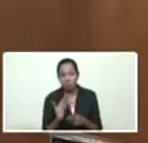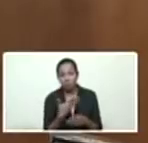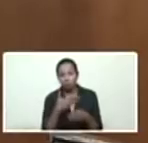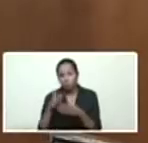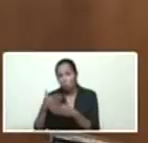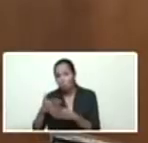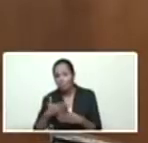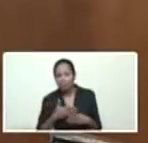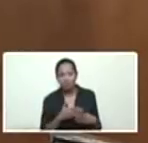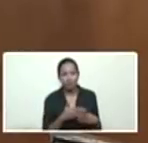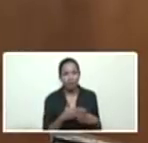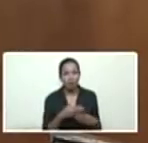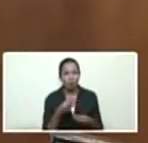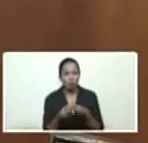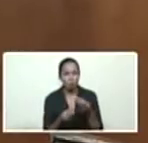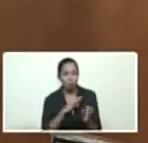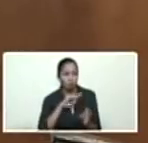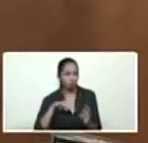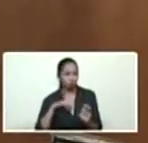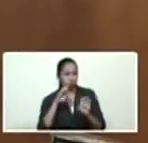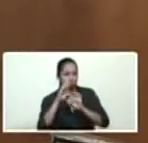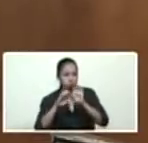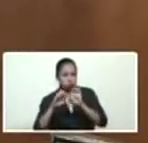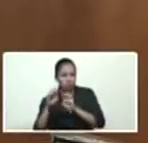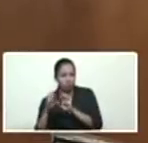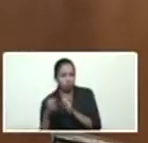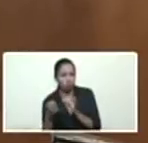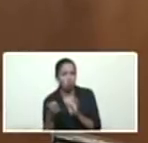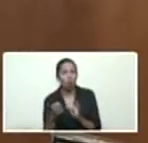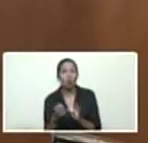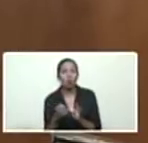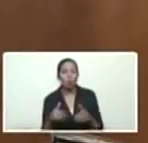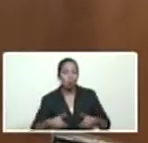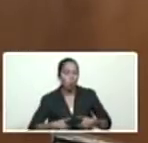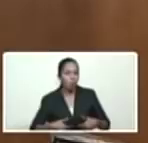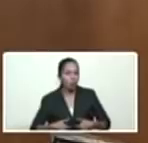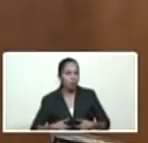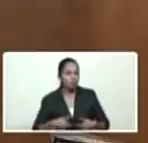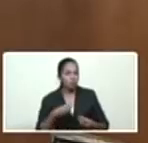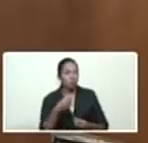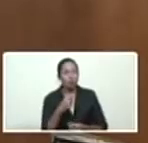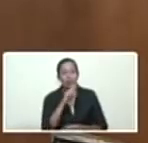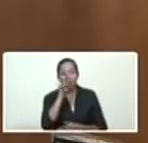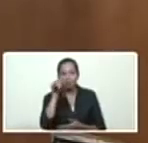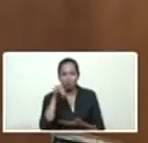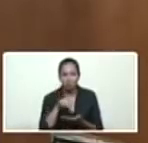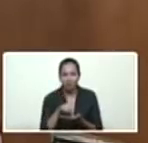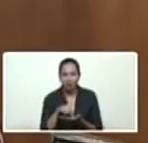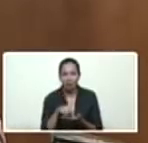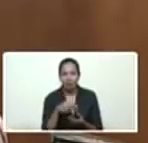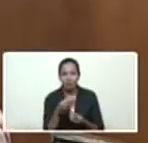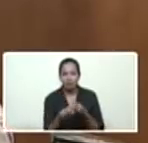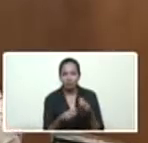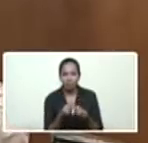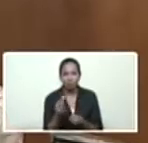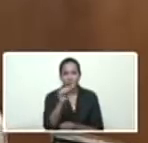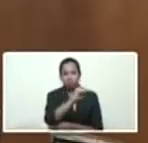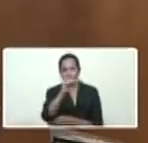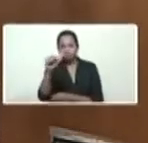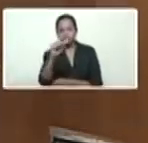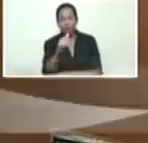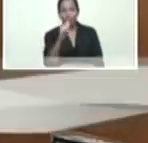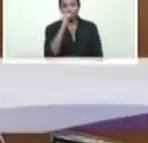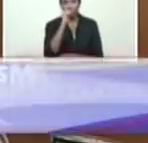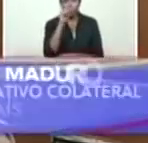lo que hemos visto en la evaluación de lo que es el esfuerzo que estamos haciendo nacional de camiones cisternas, de